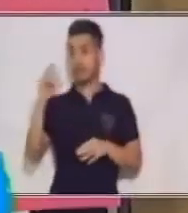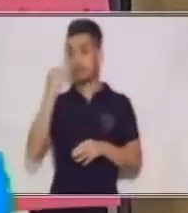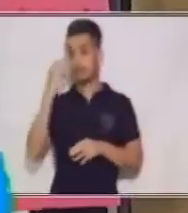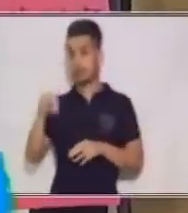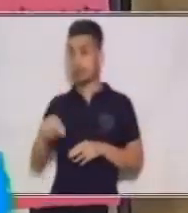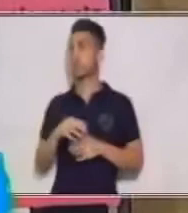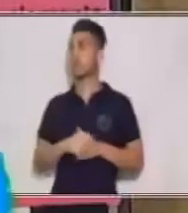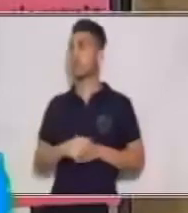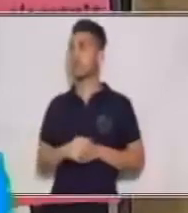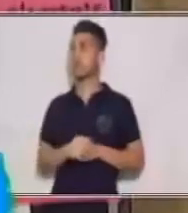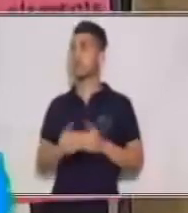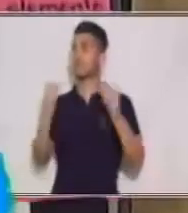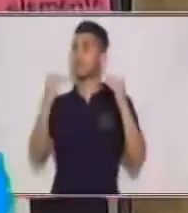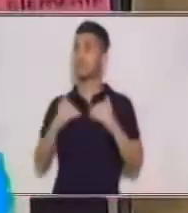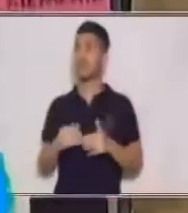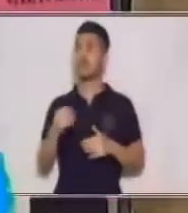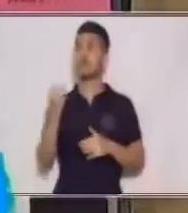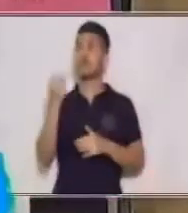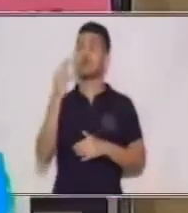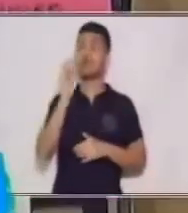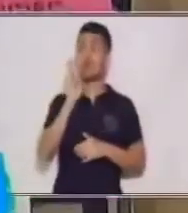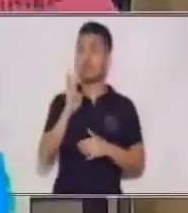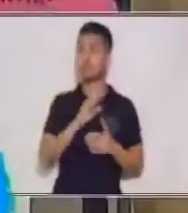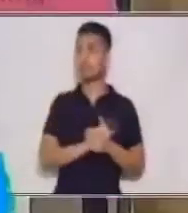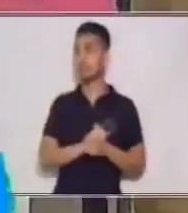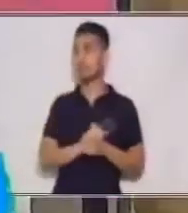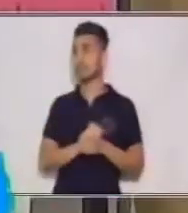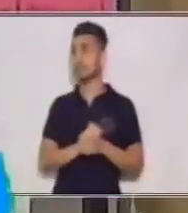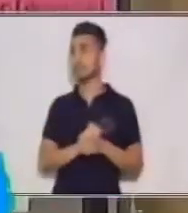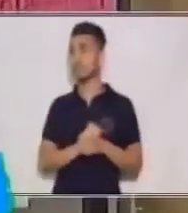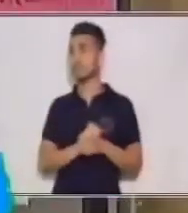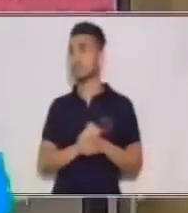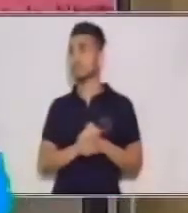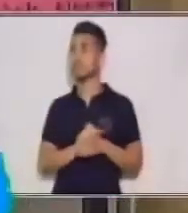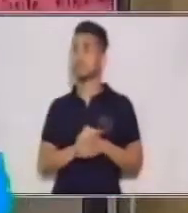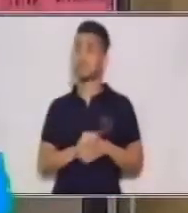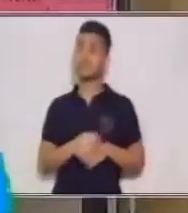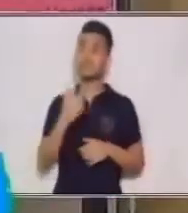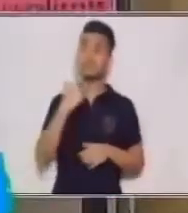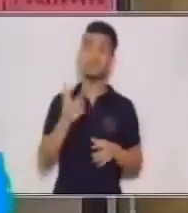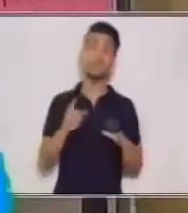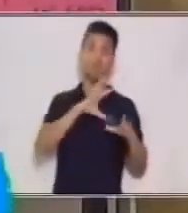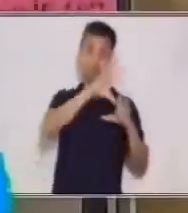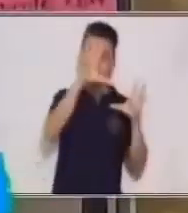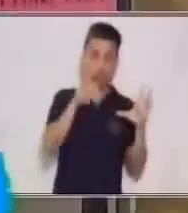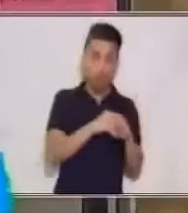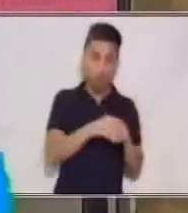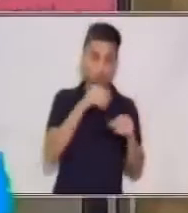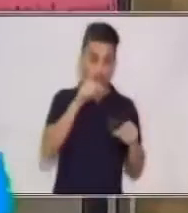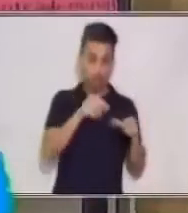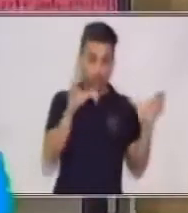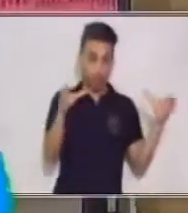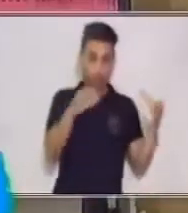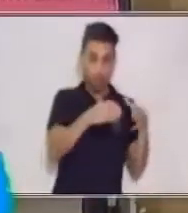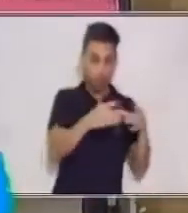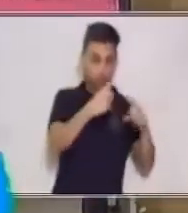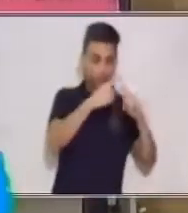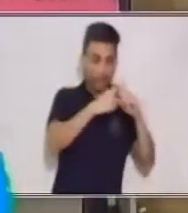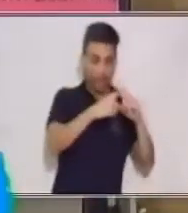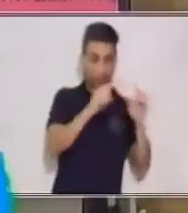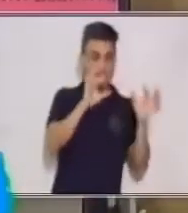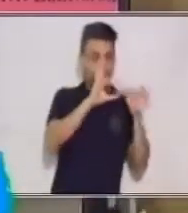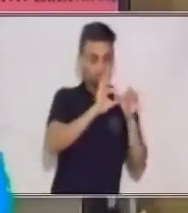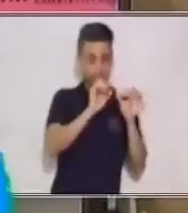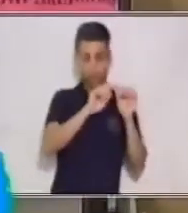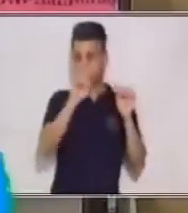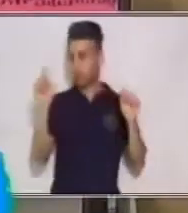veamos en la relación 3, si se cumple. Los elementos del dominio, ¿todos están relacionados con